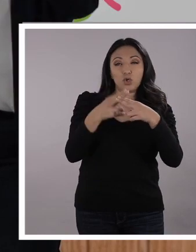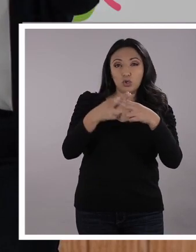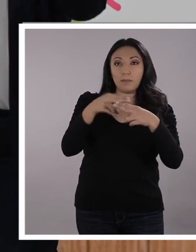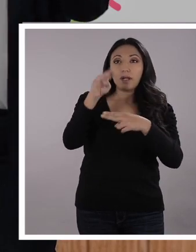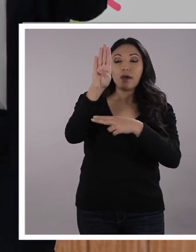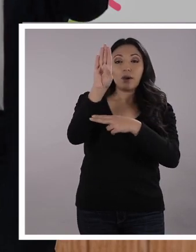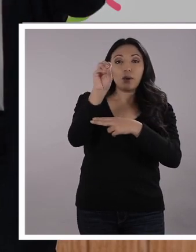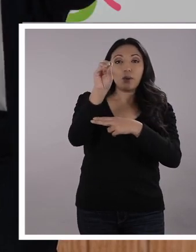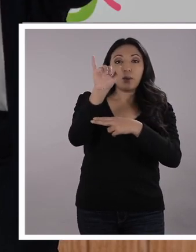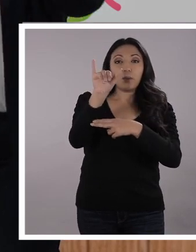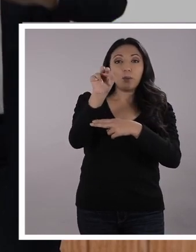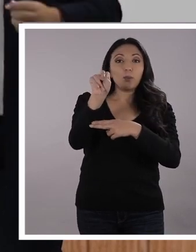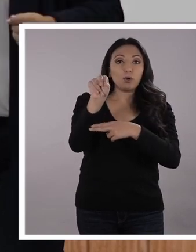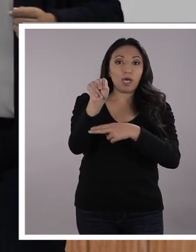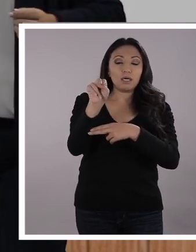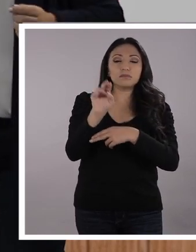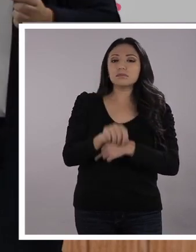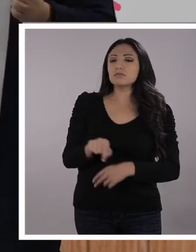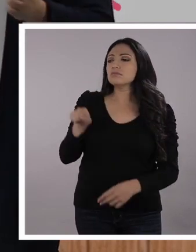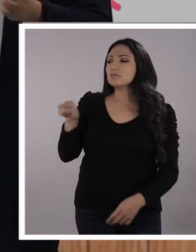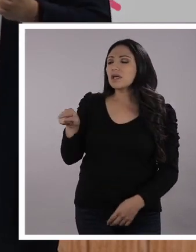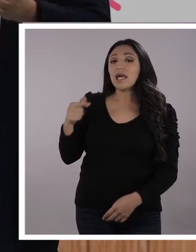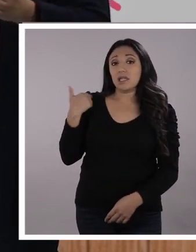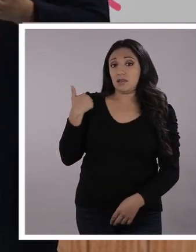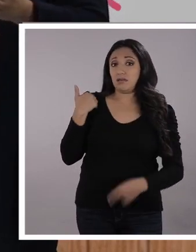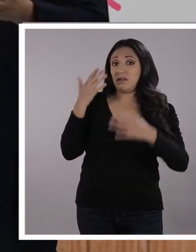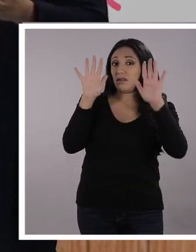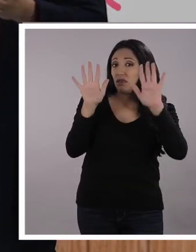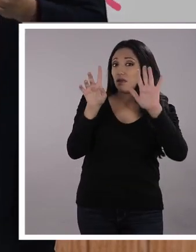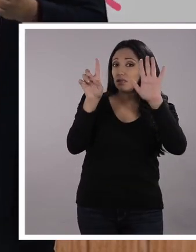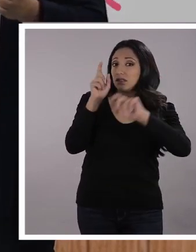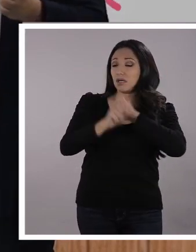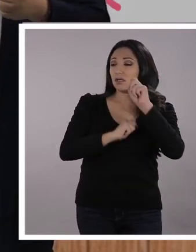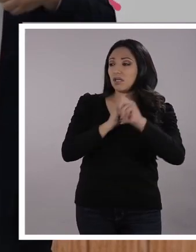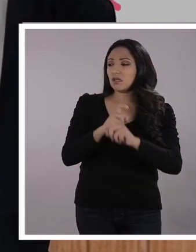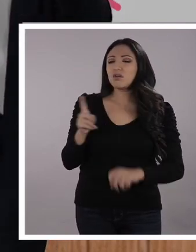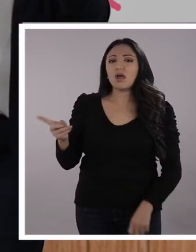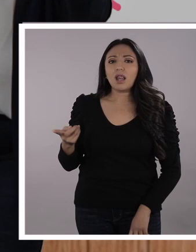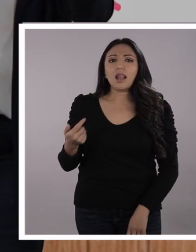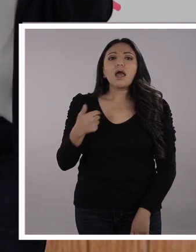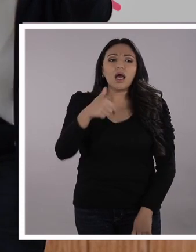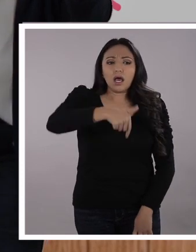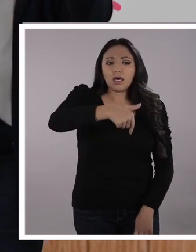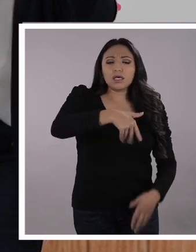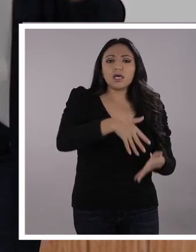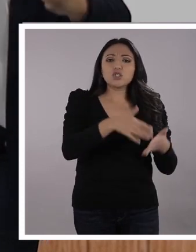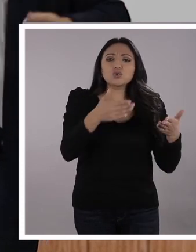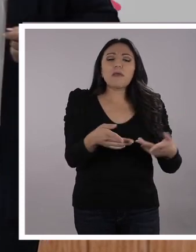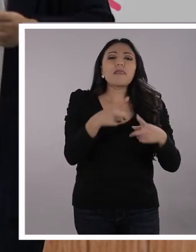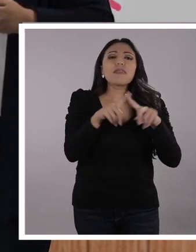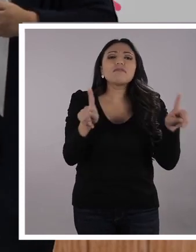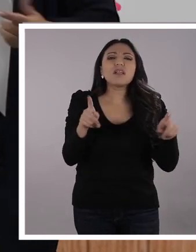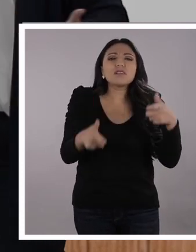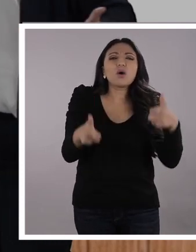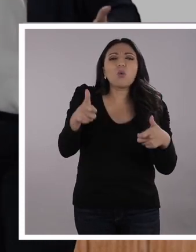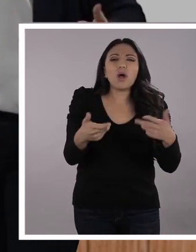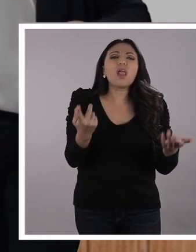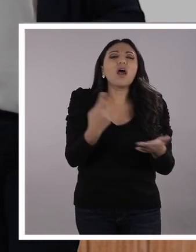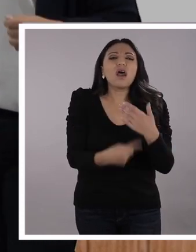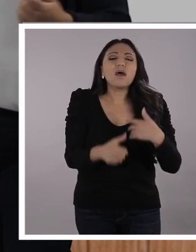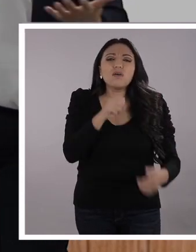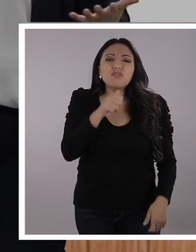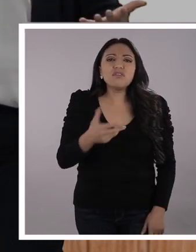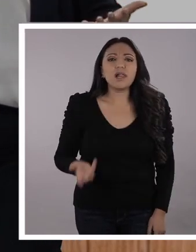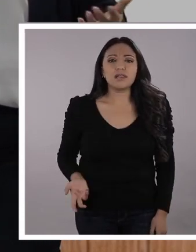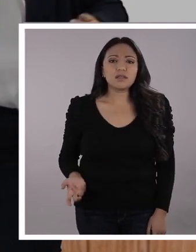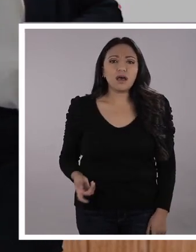que no tenemos nosotros, que tal vez no tienen los chicos y chicas que nos escuchan, para proponer acciones como estas? ¿Qué nos falta